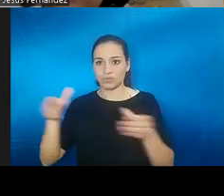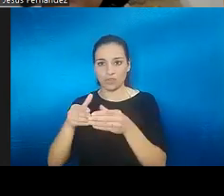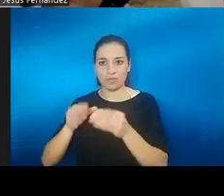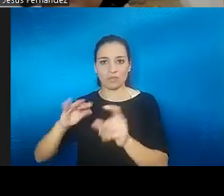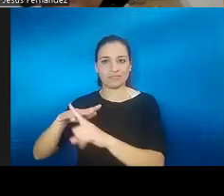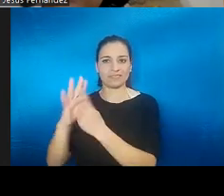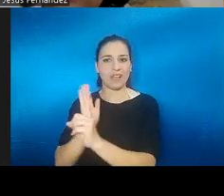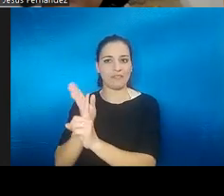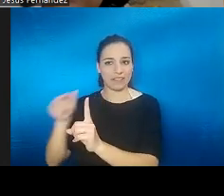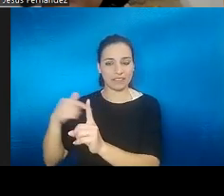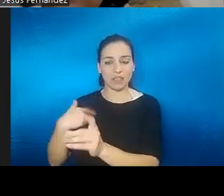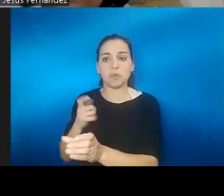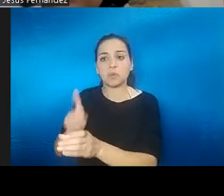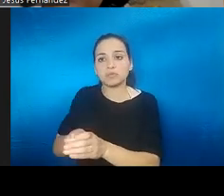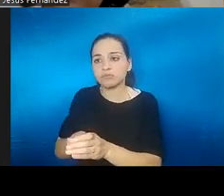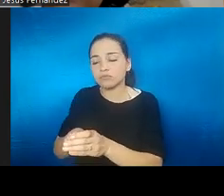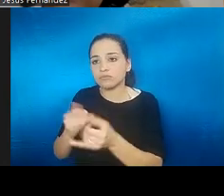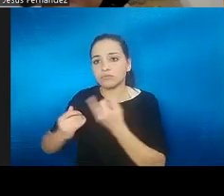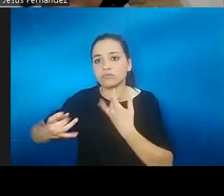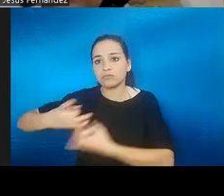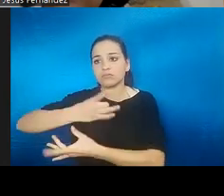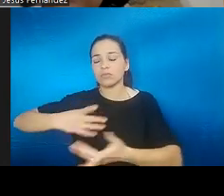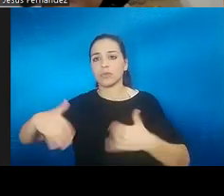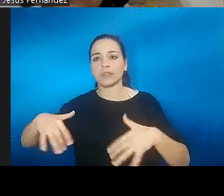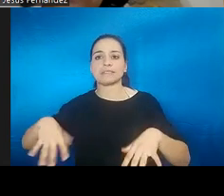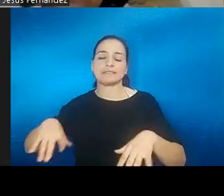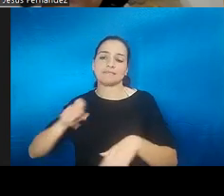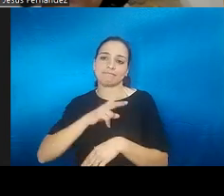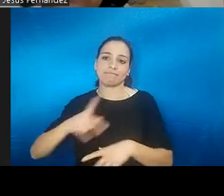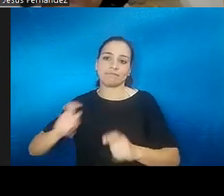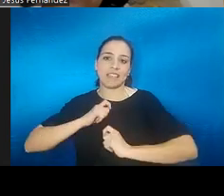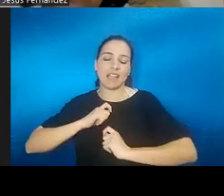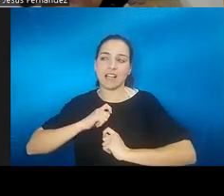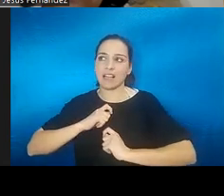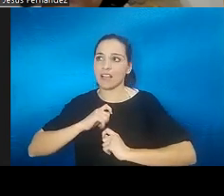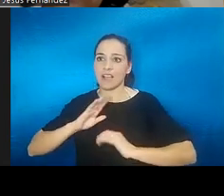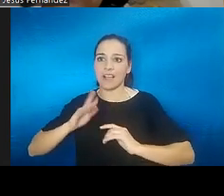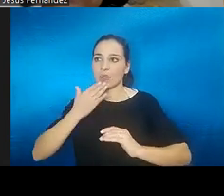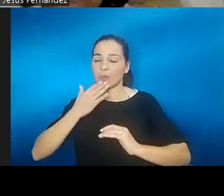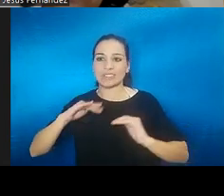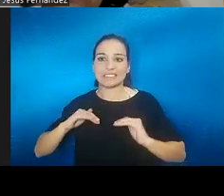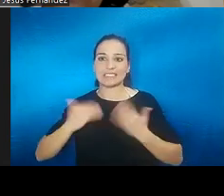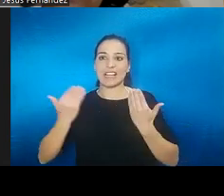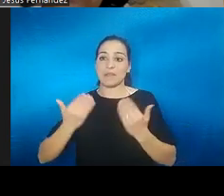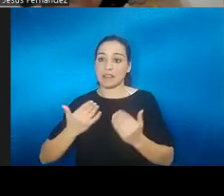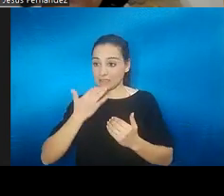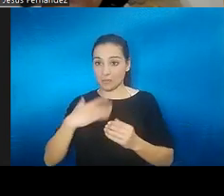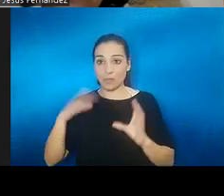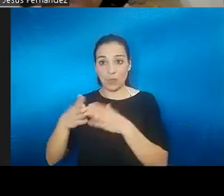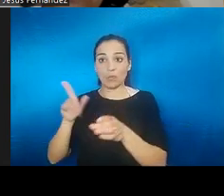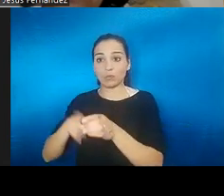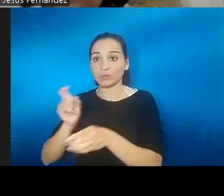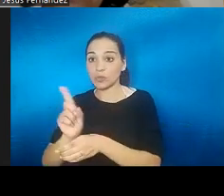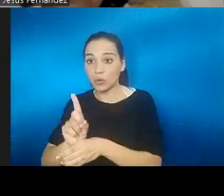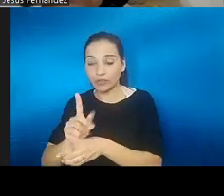participar, podemos decir que me, vamos, yo no sé hasta qué punto que me salvó porque no sé si qué hubiera pasado si no hubiera estado pero me ayudó